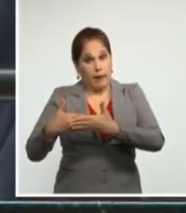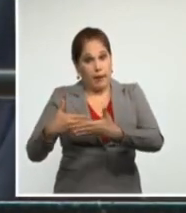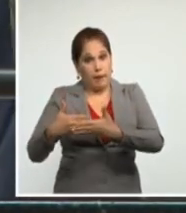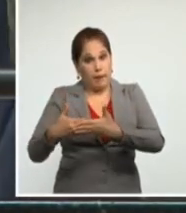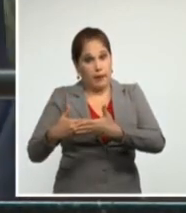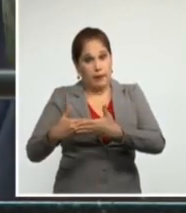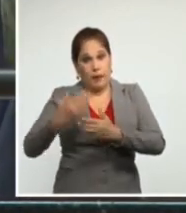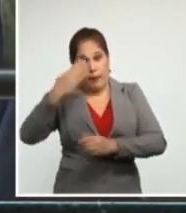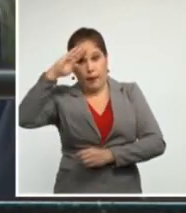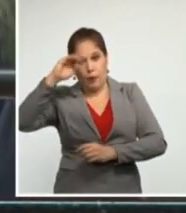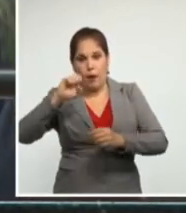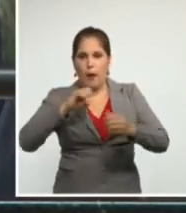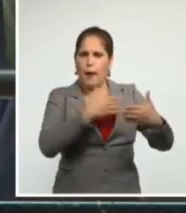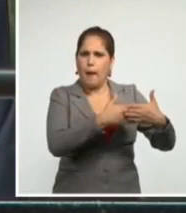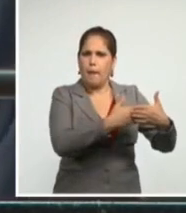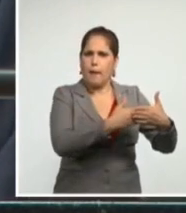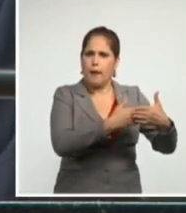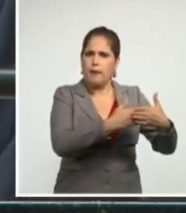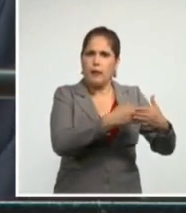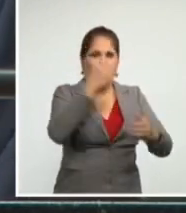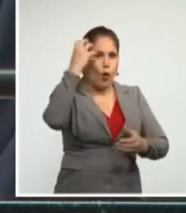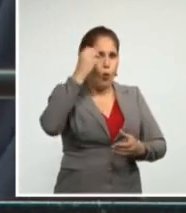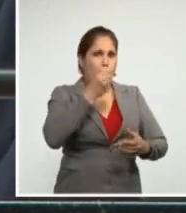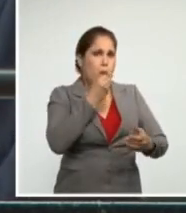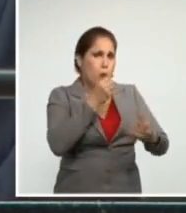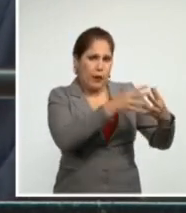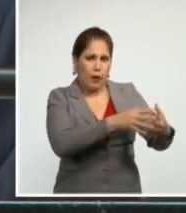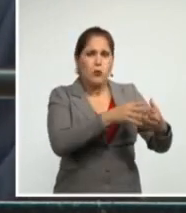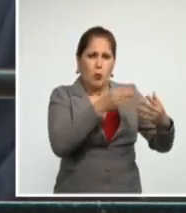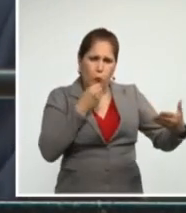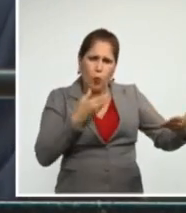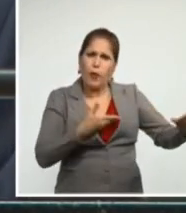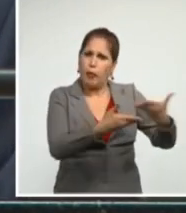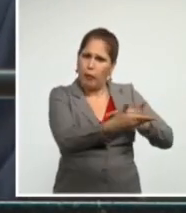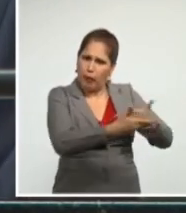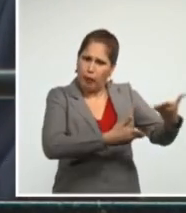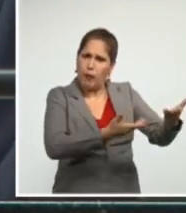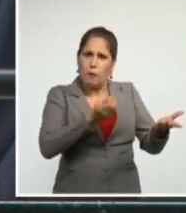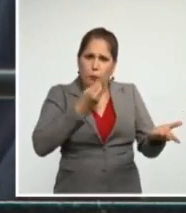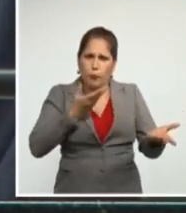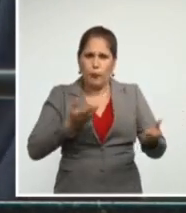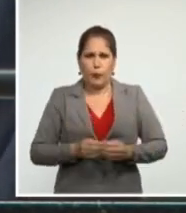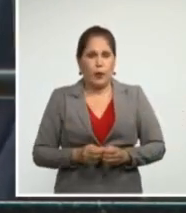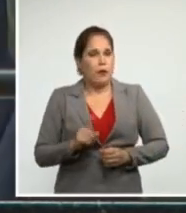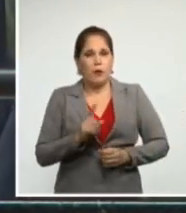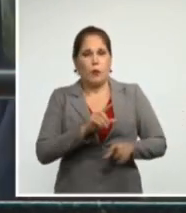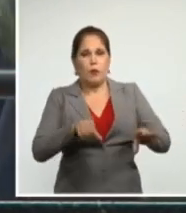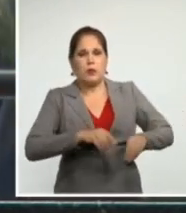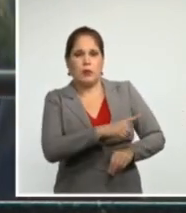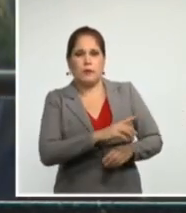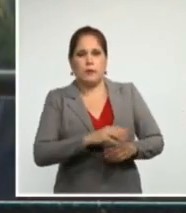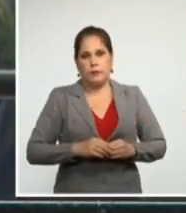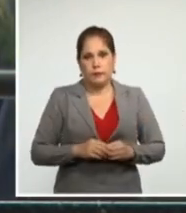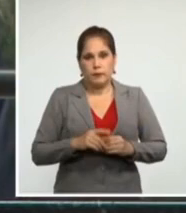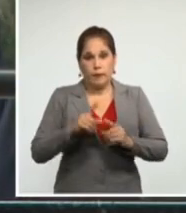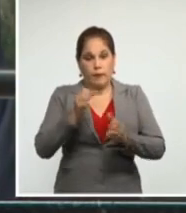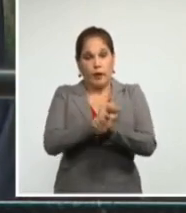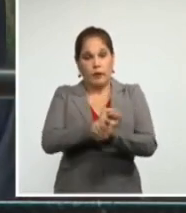países. Nuestra posición sobre el terrorismo